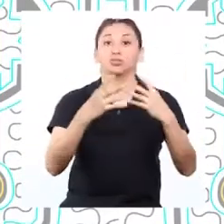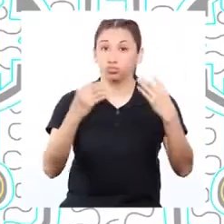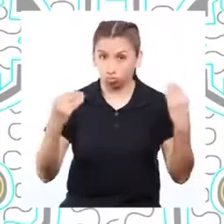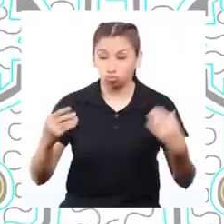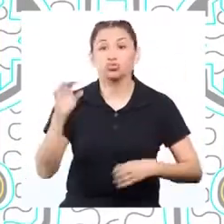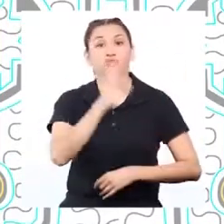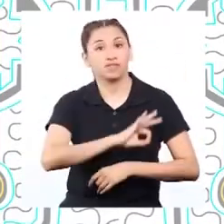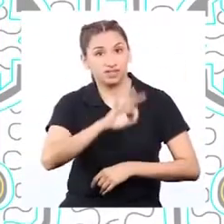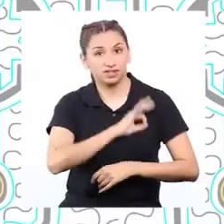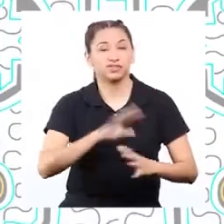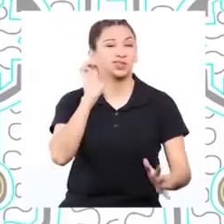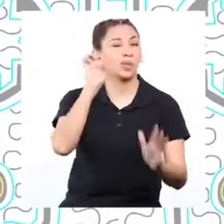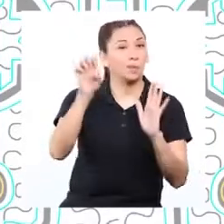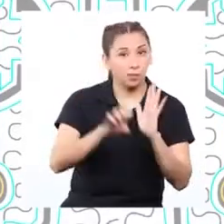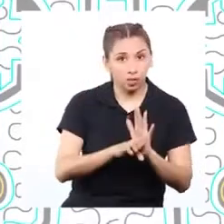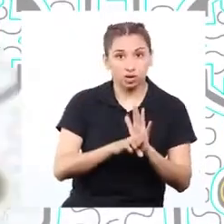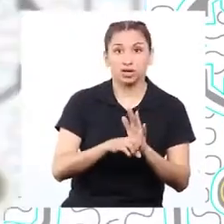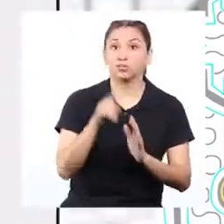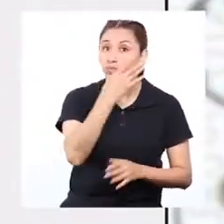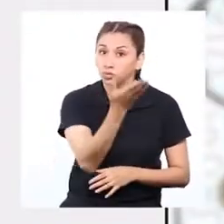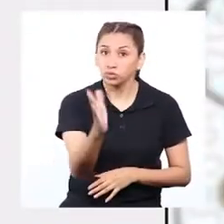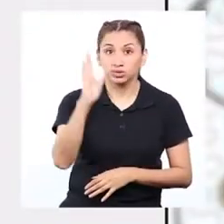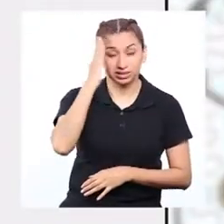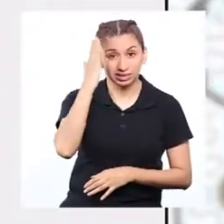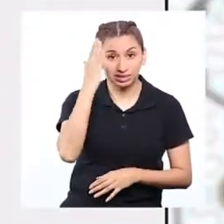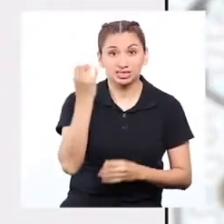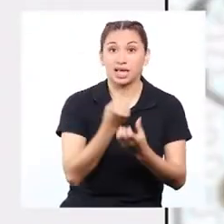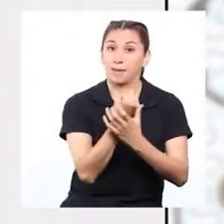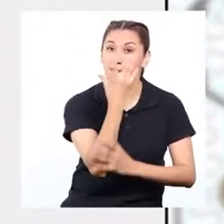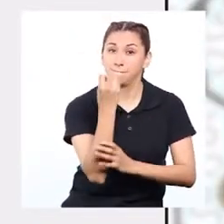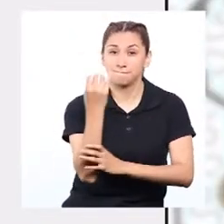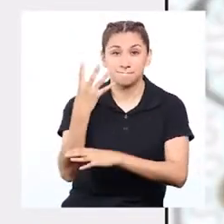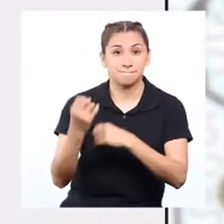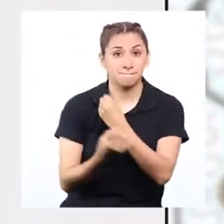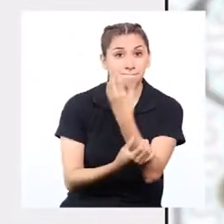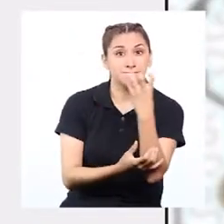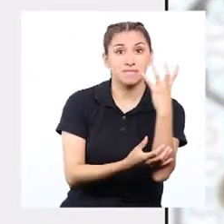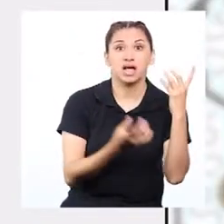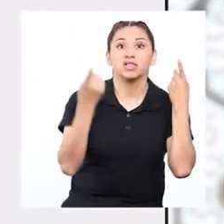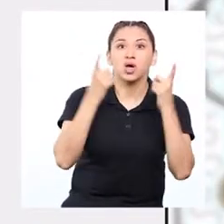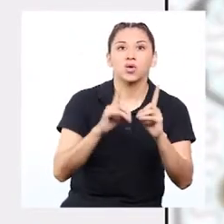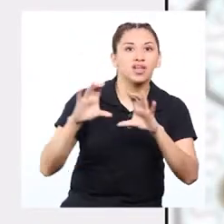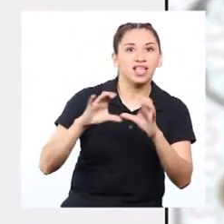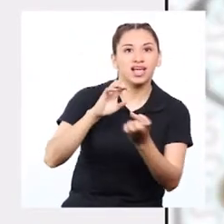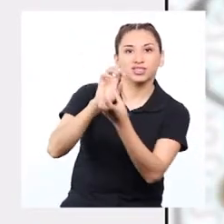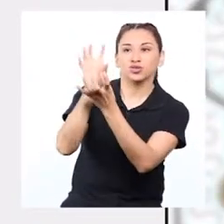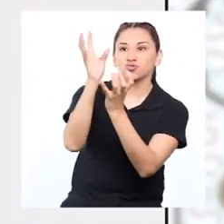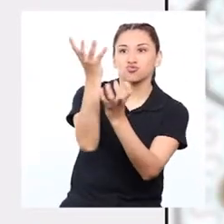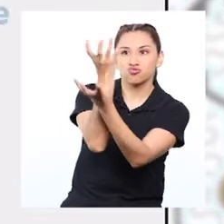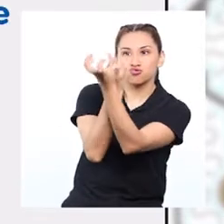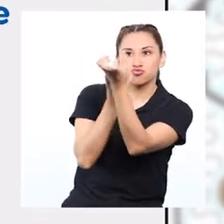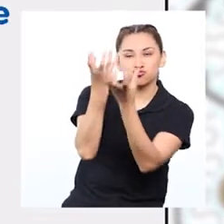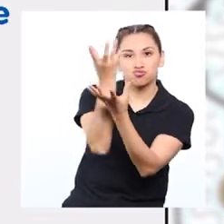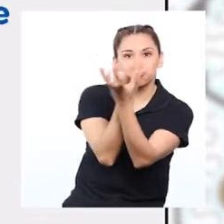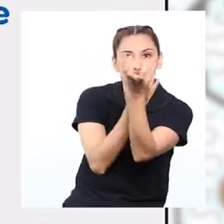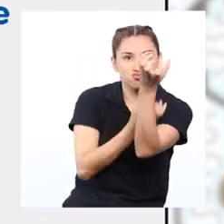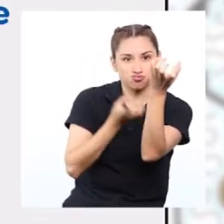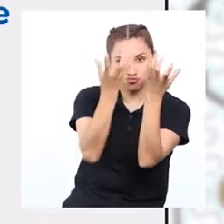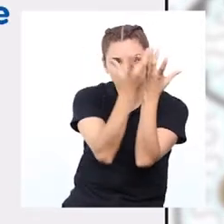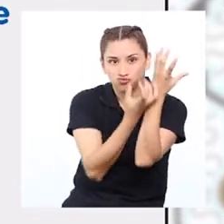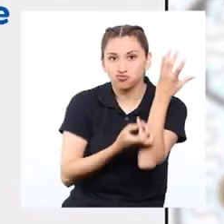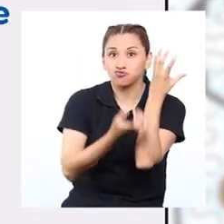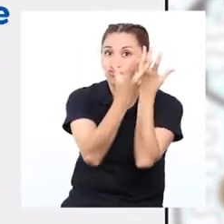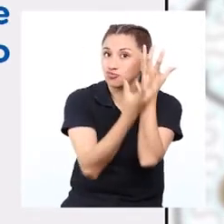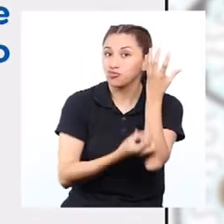son muchos los beneficios. Por ejemplo, ¿sabían que las plantas, al realizar la fotosíntesis, capturan dióxido de